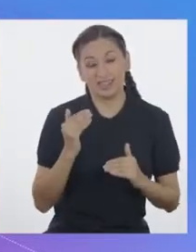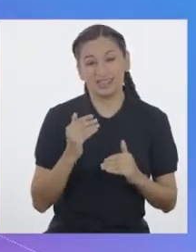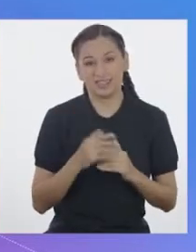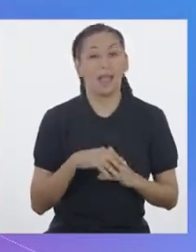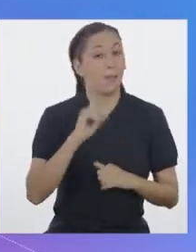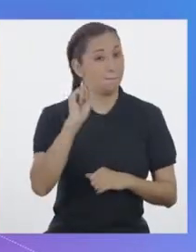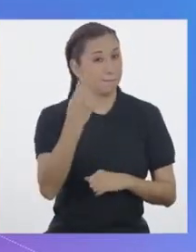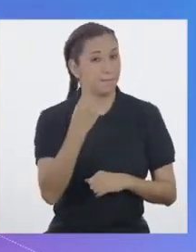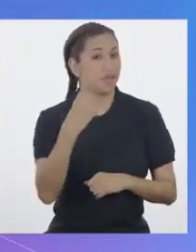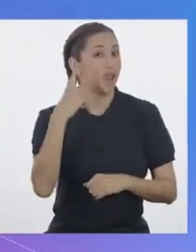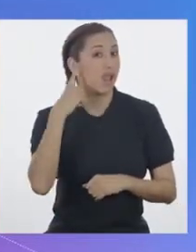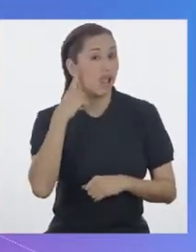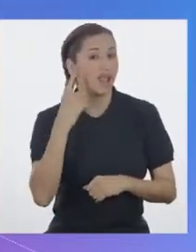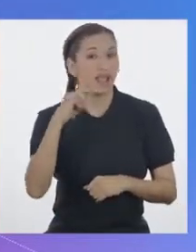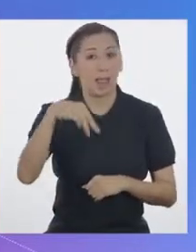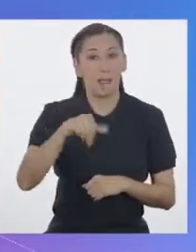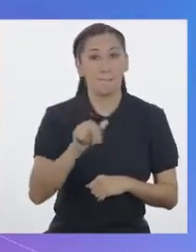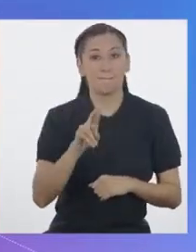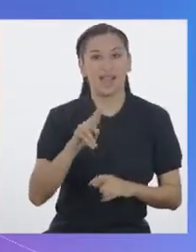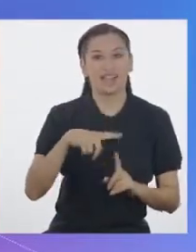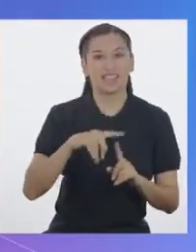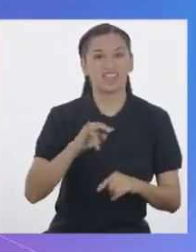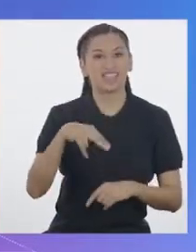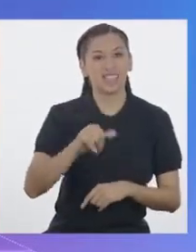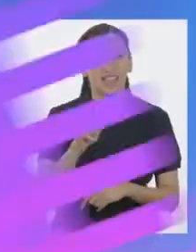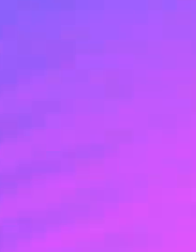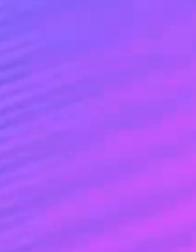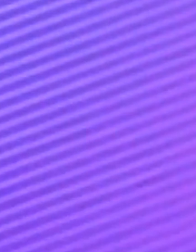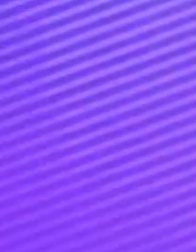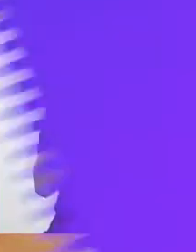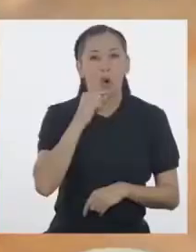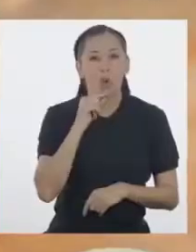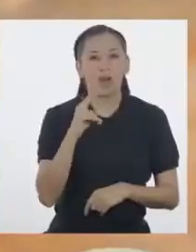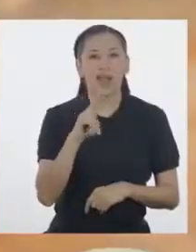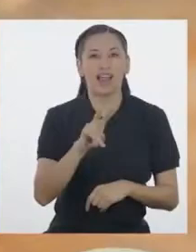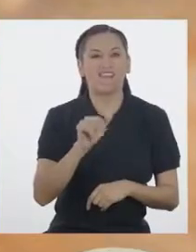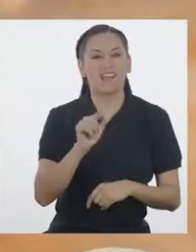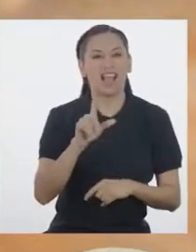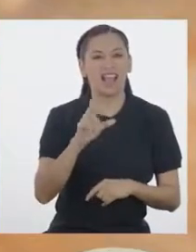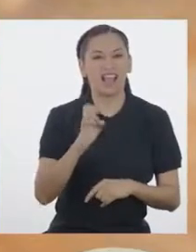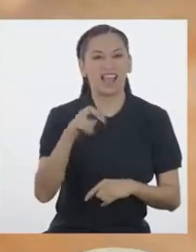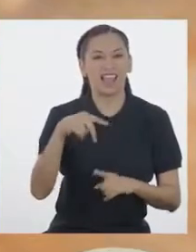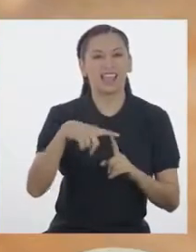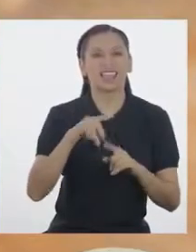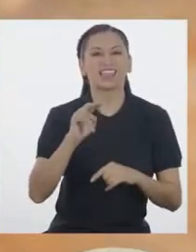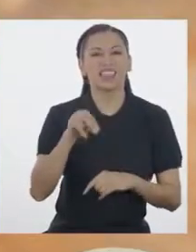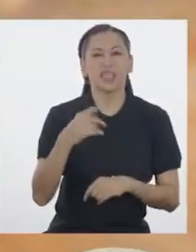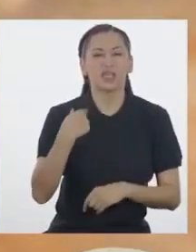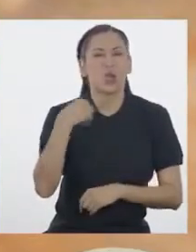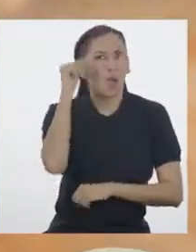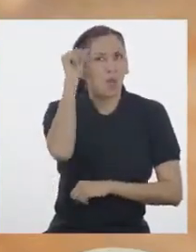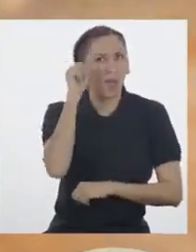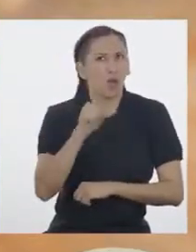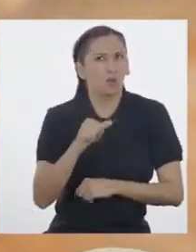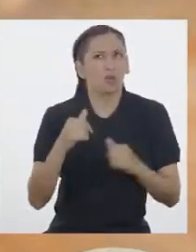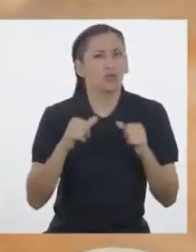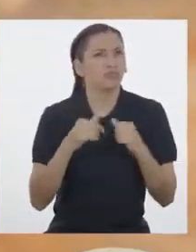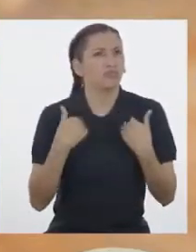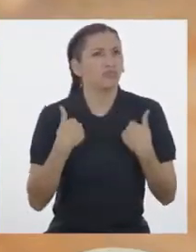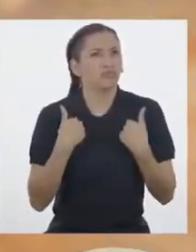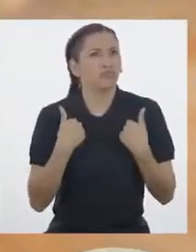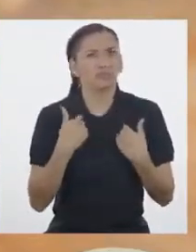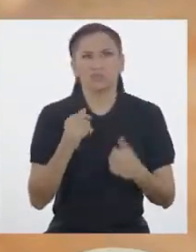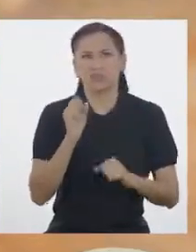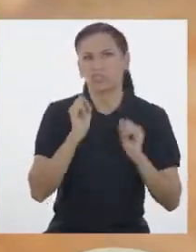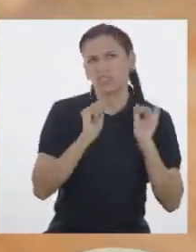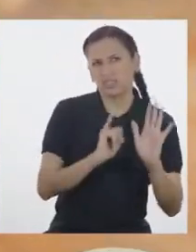escucharemos a Martina, abuela de Valentín Recuerdo que tenía 6 o 7 años